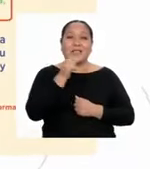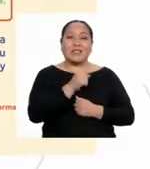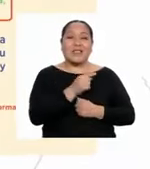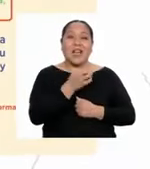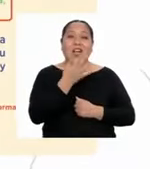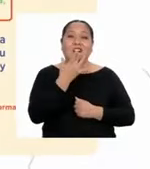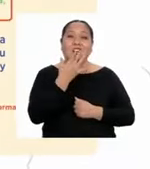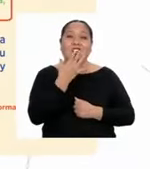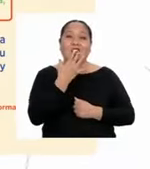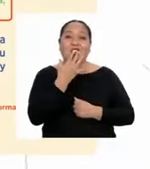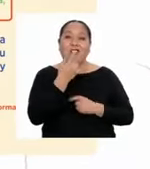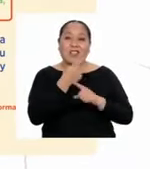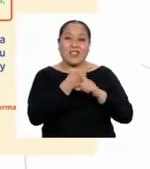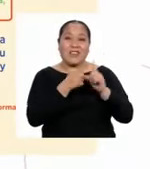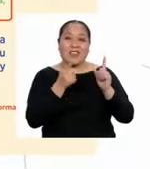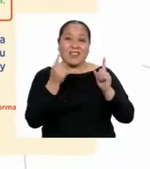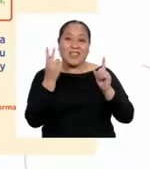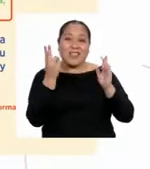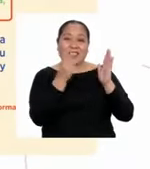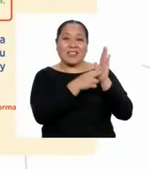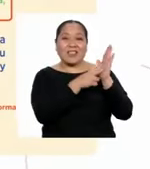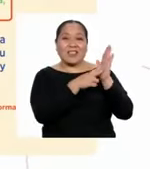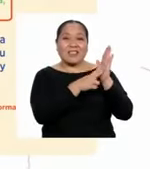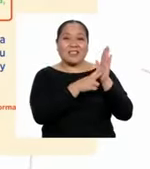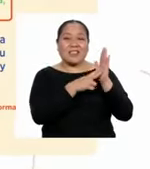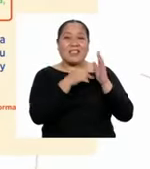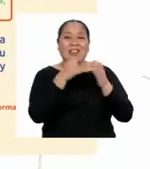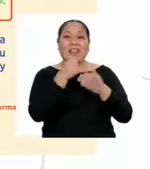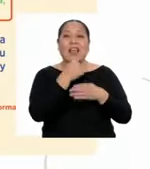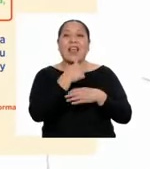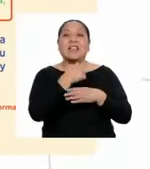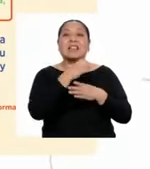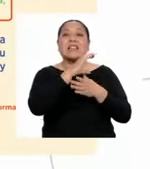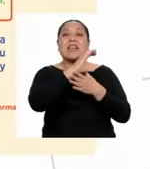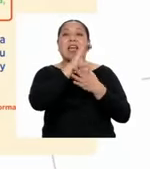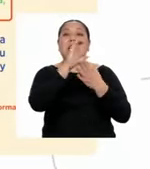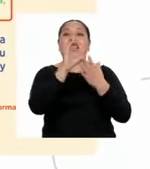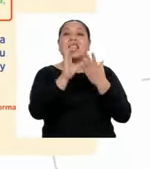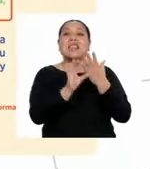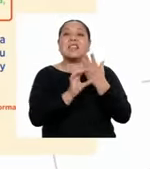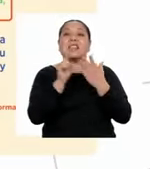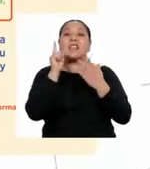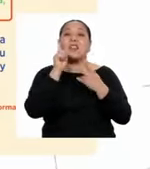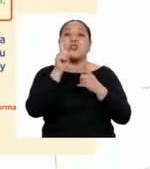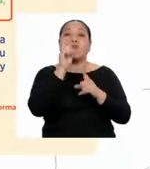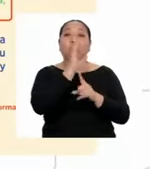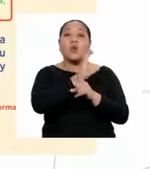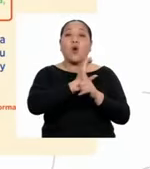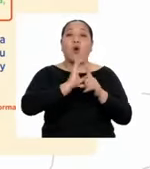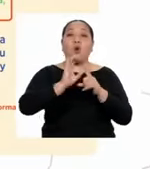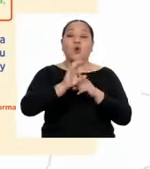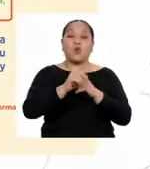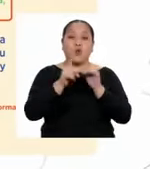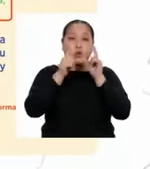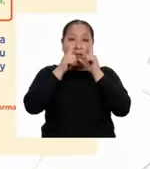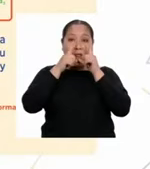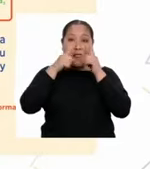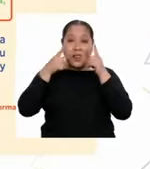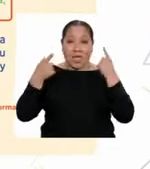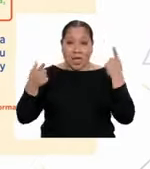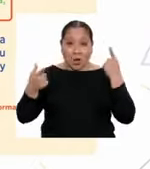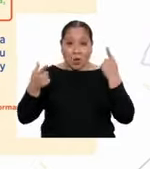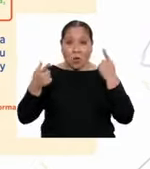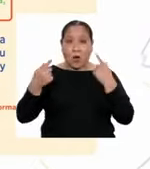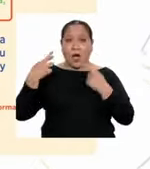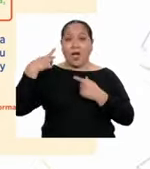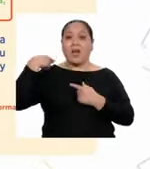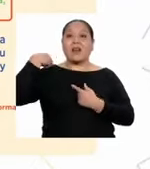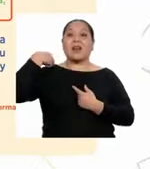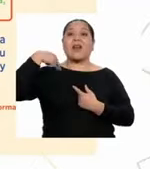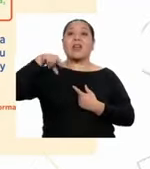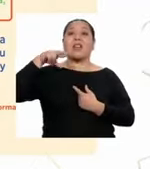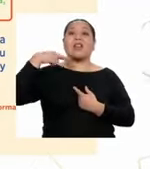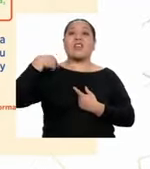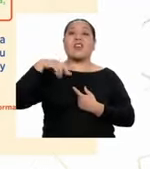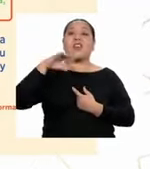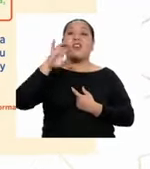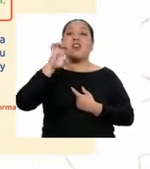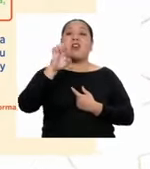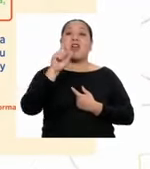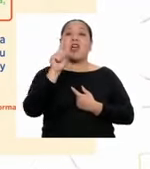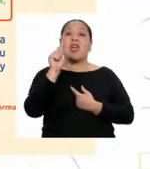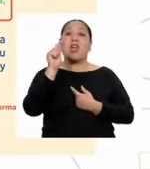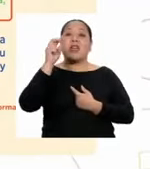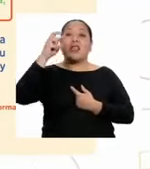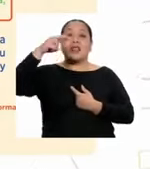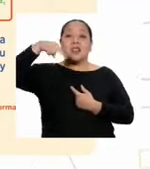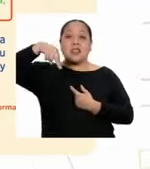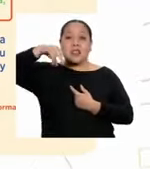con color distinto. Los elementos de una cultura son la lengua, la religión, la etnia